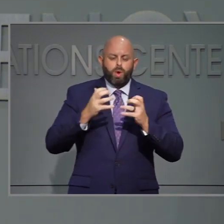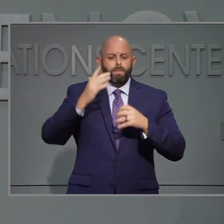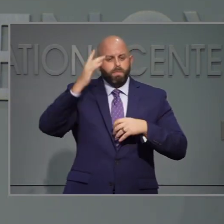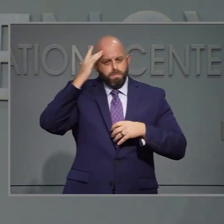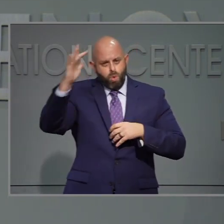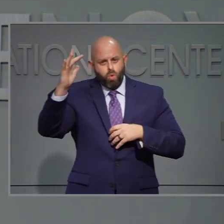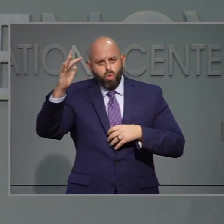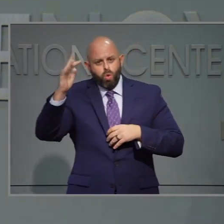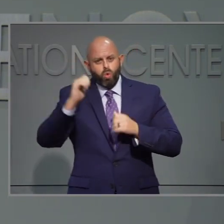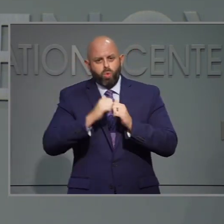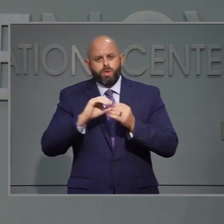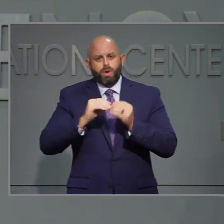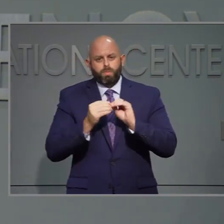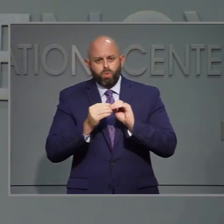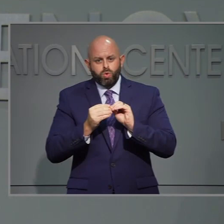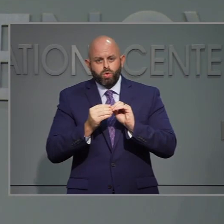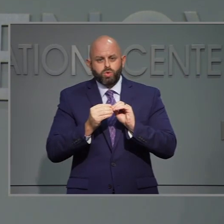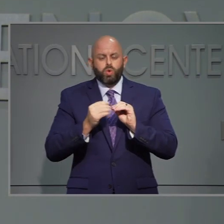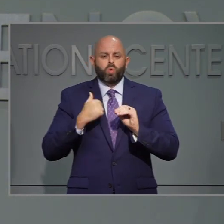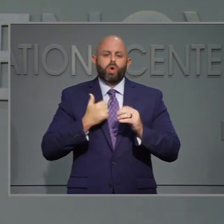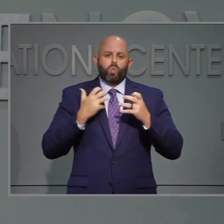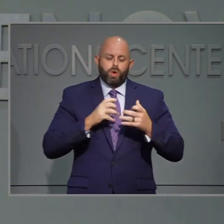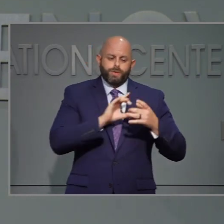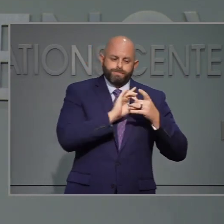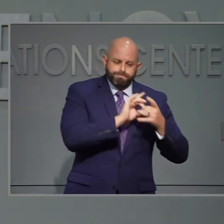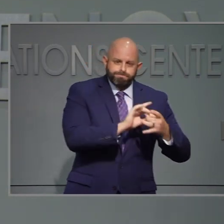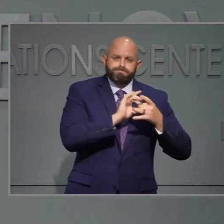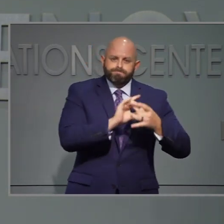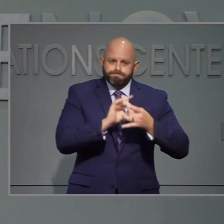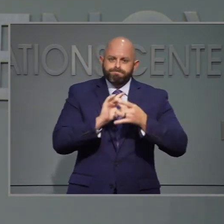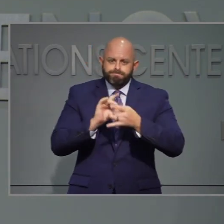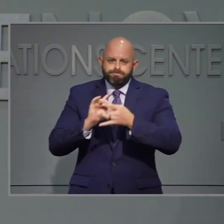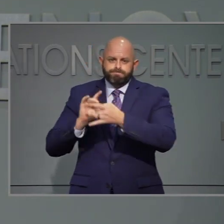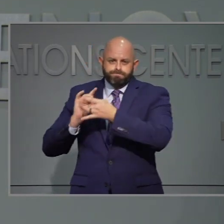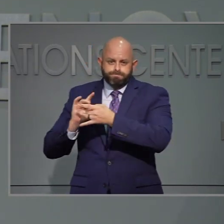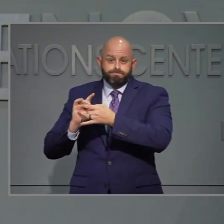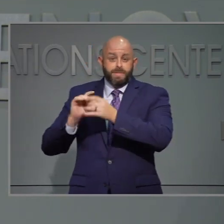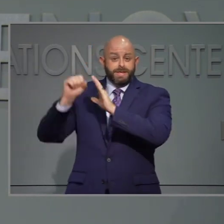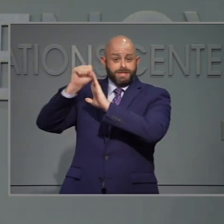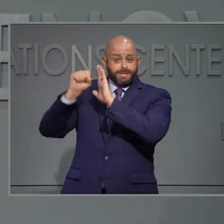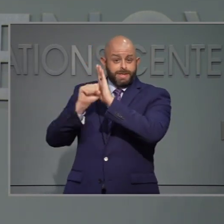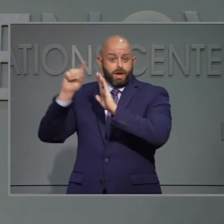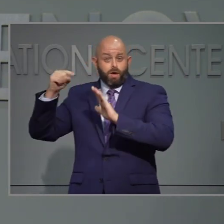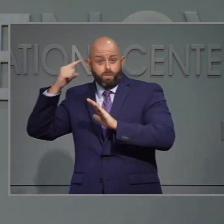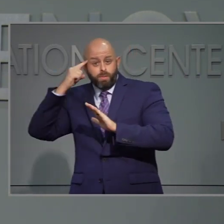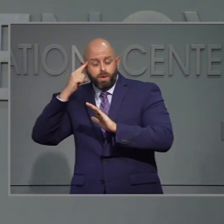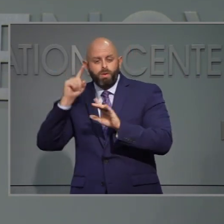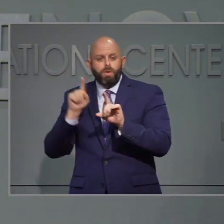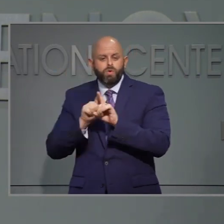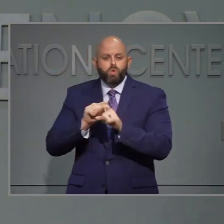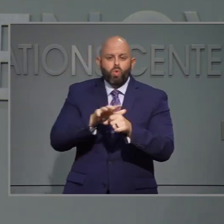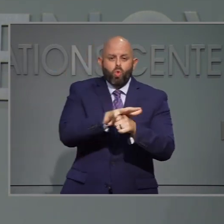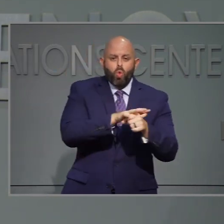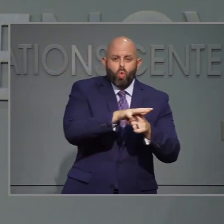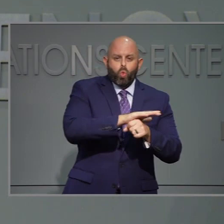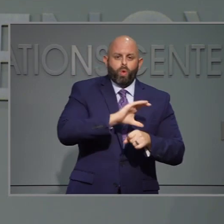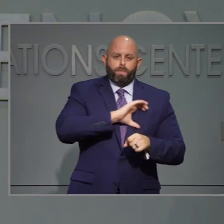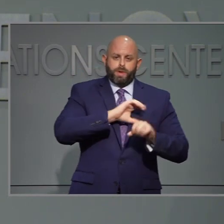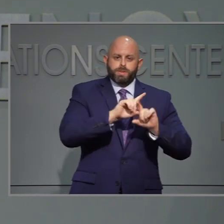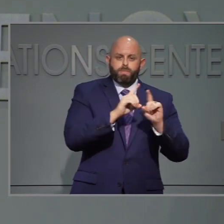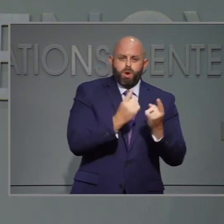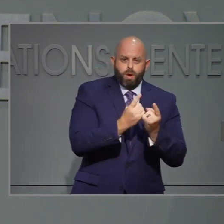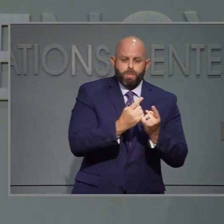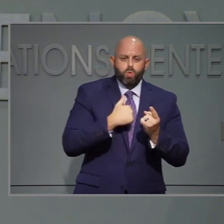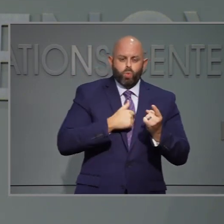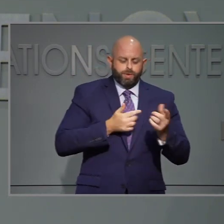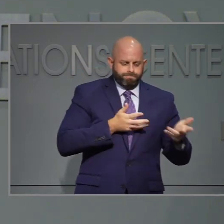guiarnos por los datos y con este espíritu de copa colaboración y no nada más del gobierno con el gobierno estatal,